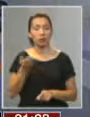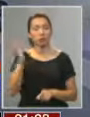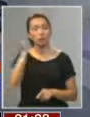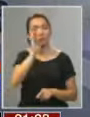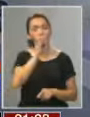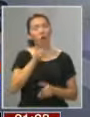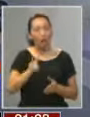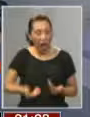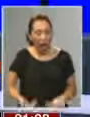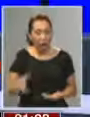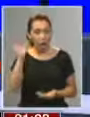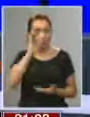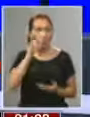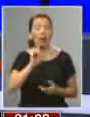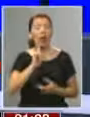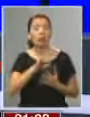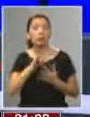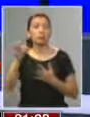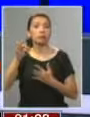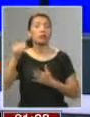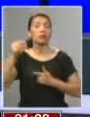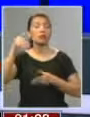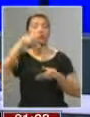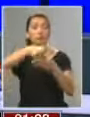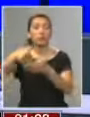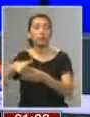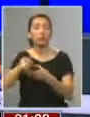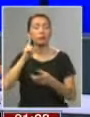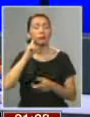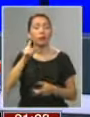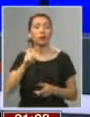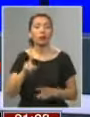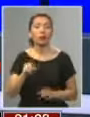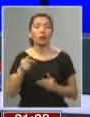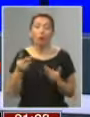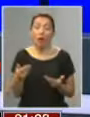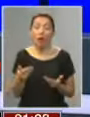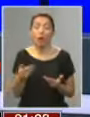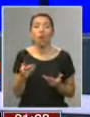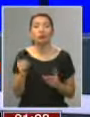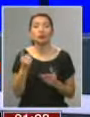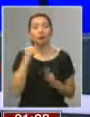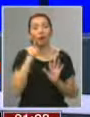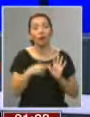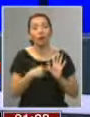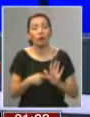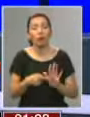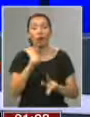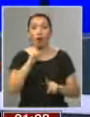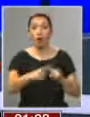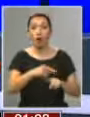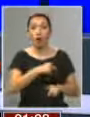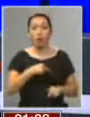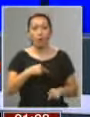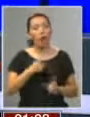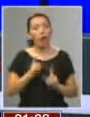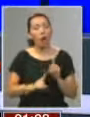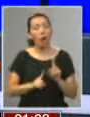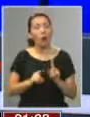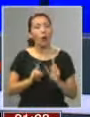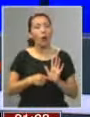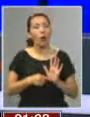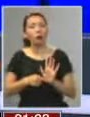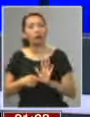candidaturas políticas, lo cierto es que hay una contienda implícita que está de alguna manera desatada igual, hay nombres que figuran de igual manera,